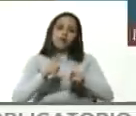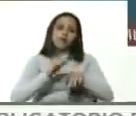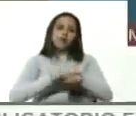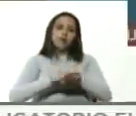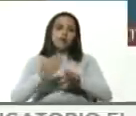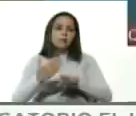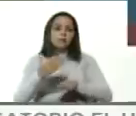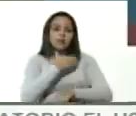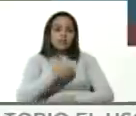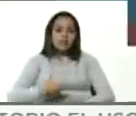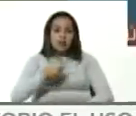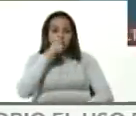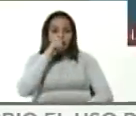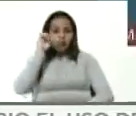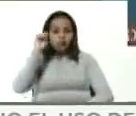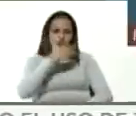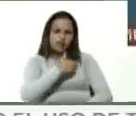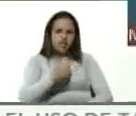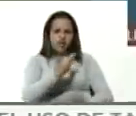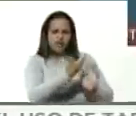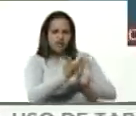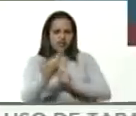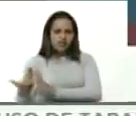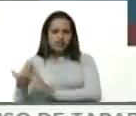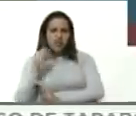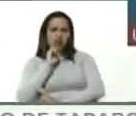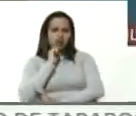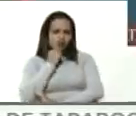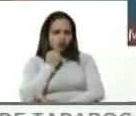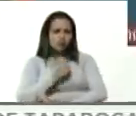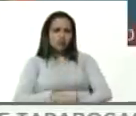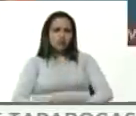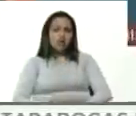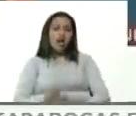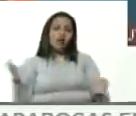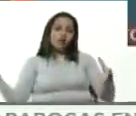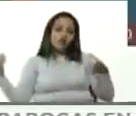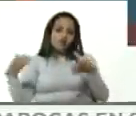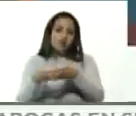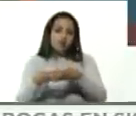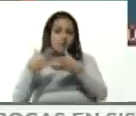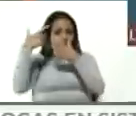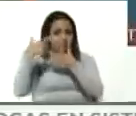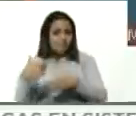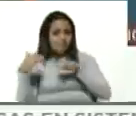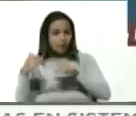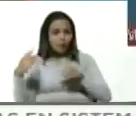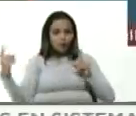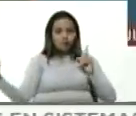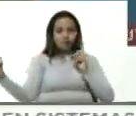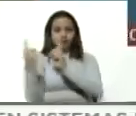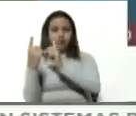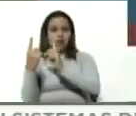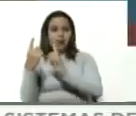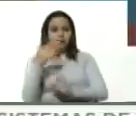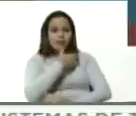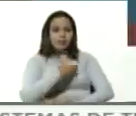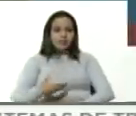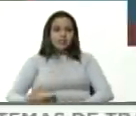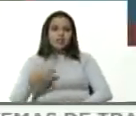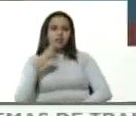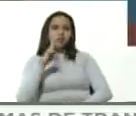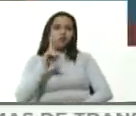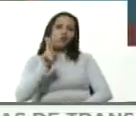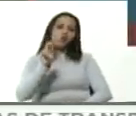venir pronto y estoy seguro que vendrá pronto lo antes posible a reunirse personalmente con el presidente Putin y a reforzar a